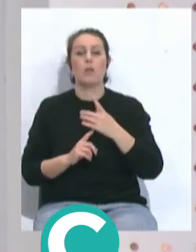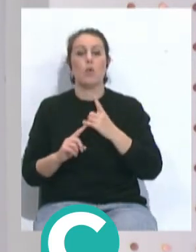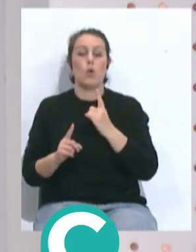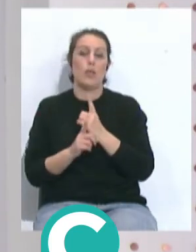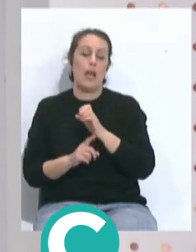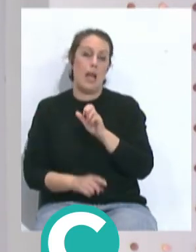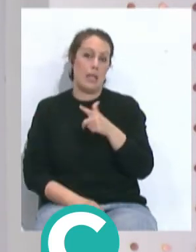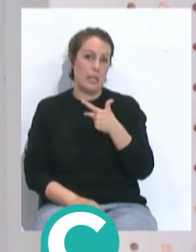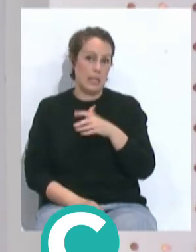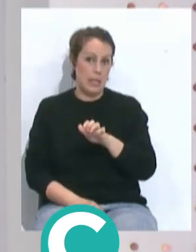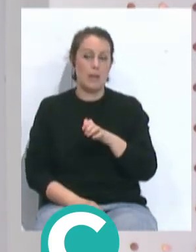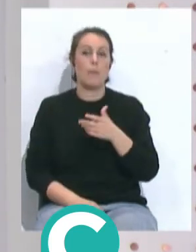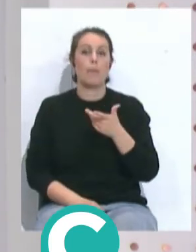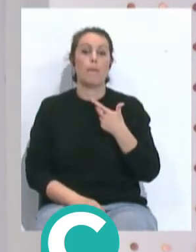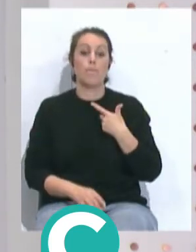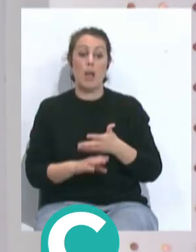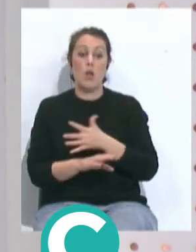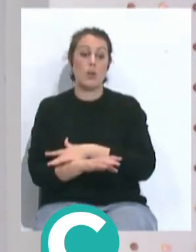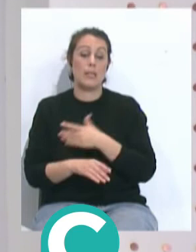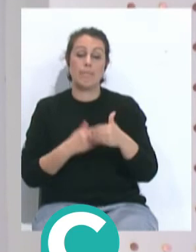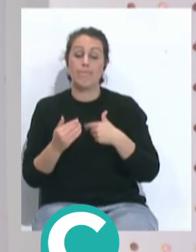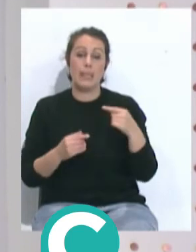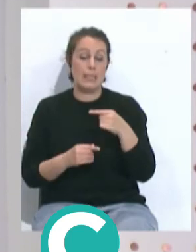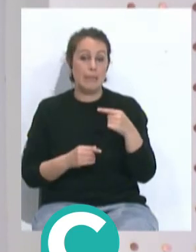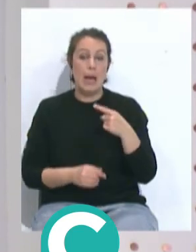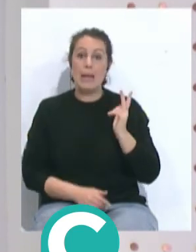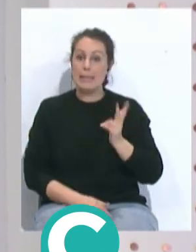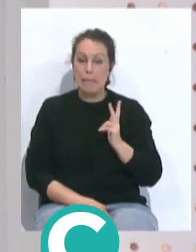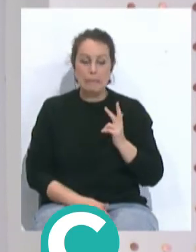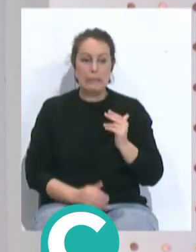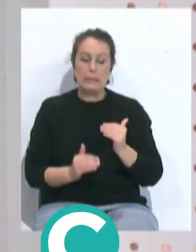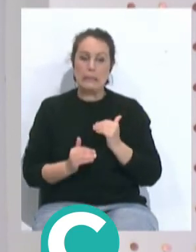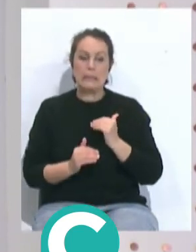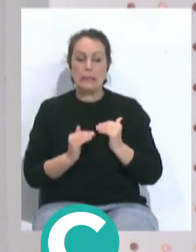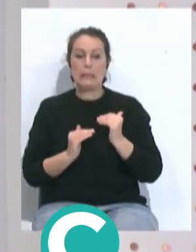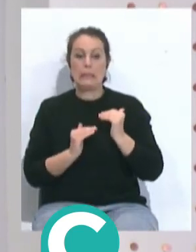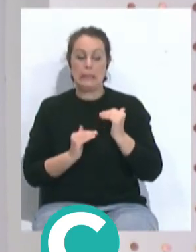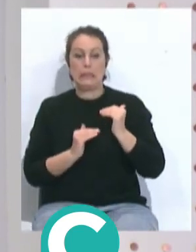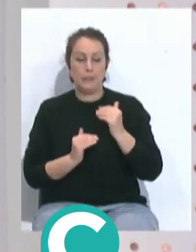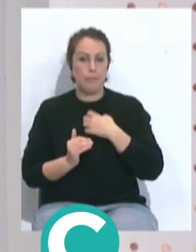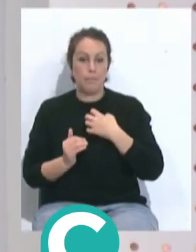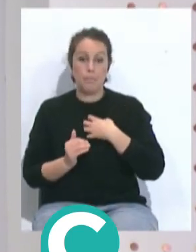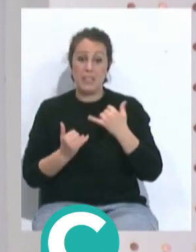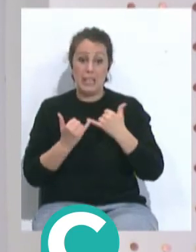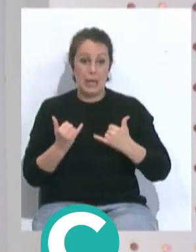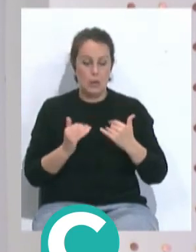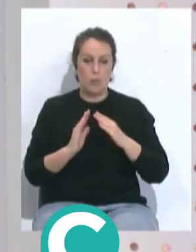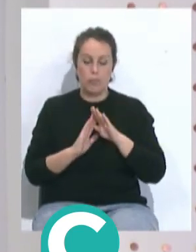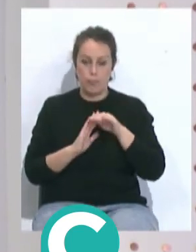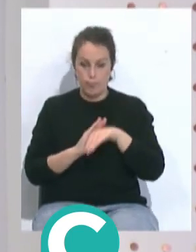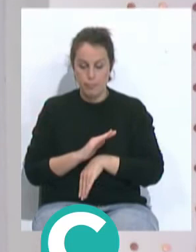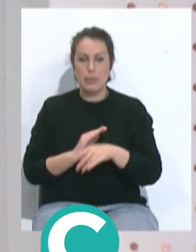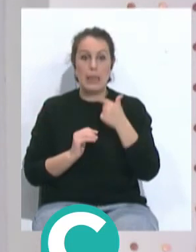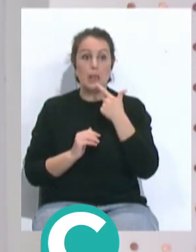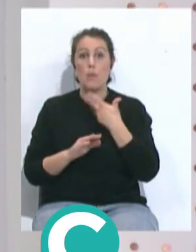ilicitano, y Mallorca en dinámica negativa, Getafe no termina de salir, el Rayo ha pegado un bajón importante, y